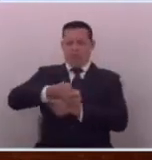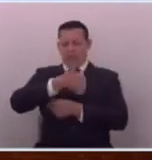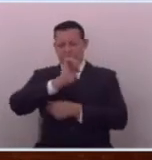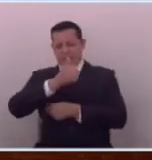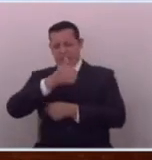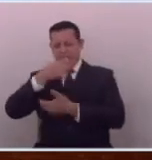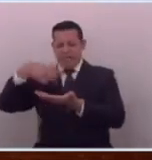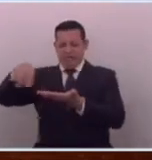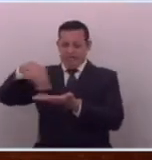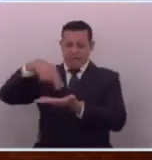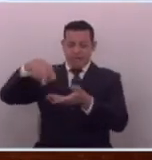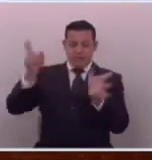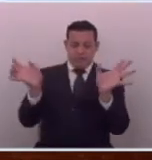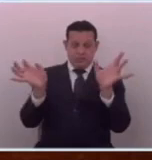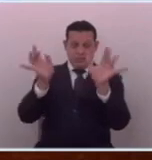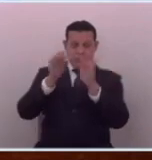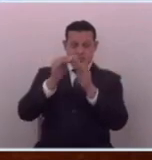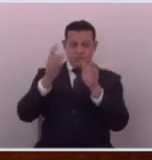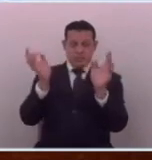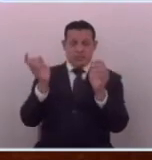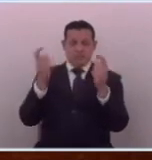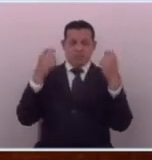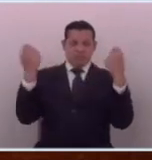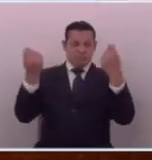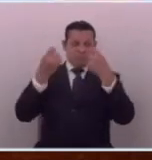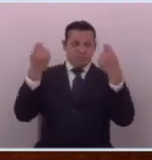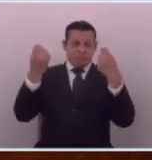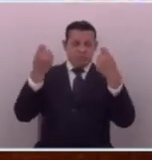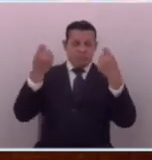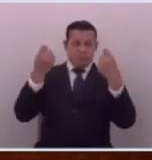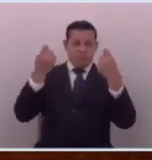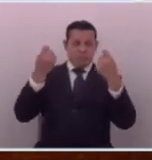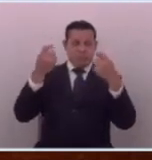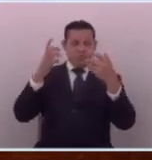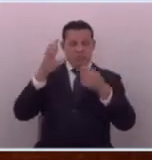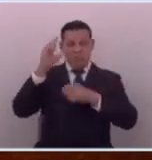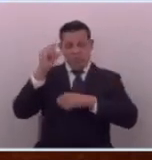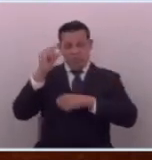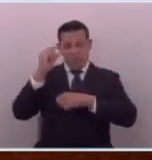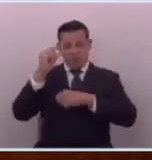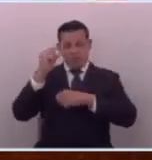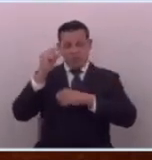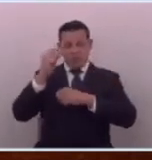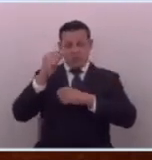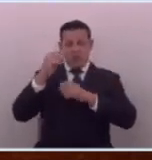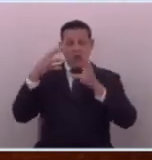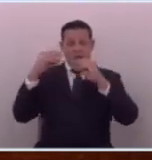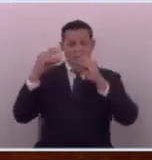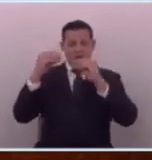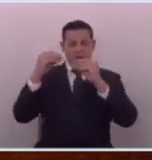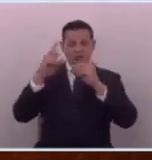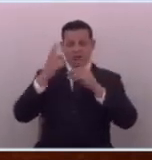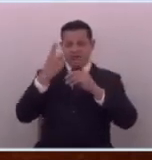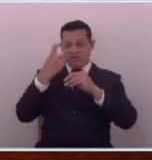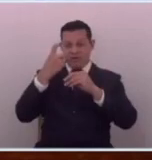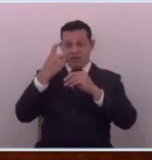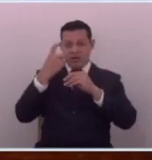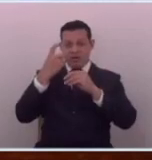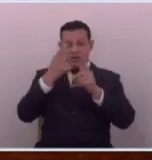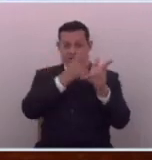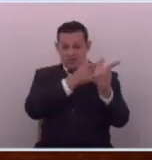la APES se reunía a eso solamente y mientras todavía estaban un poco sobrios hablaban de